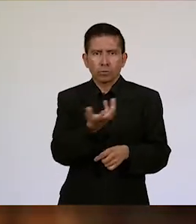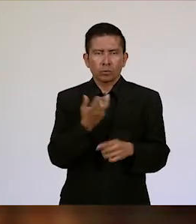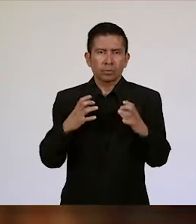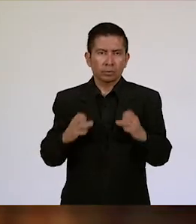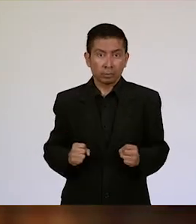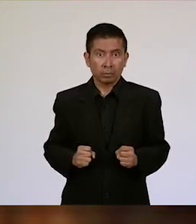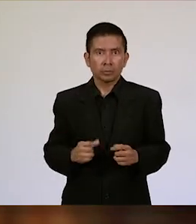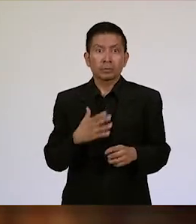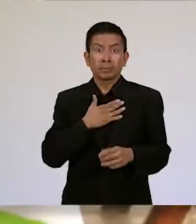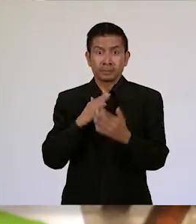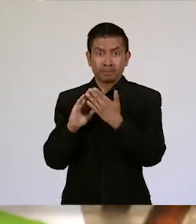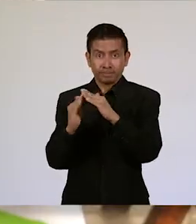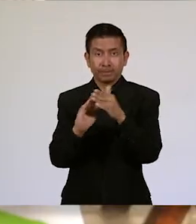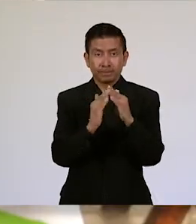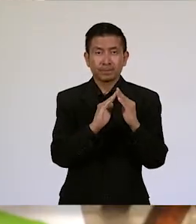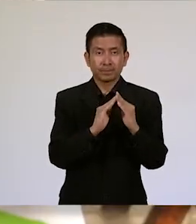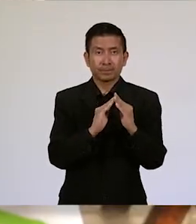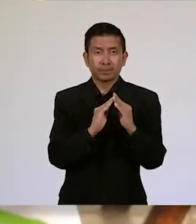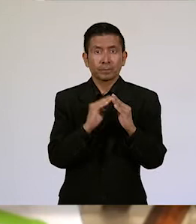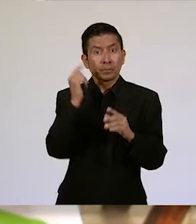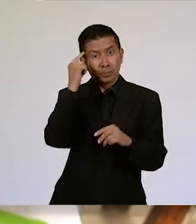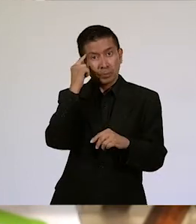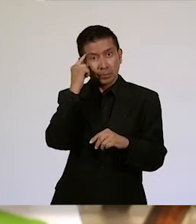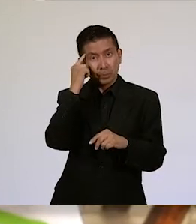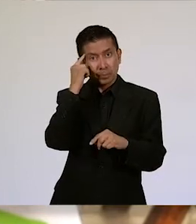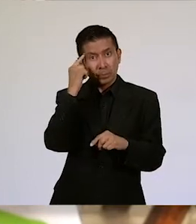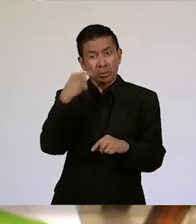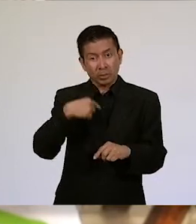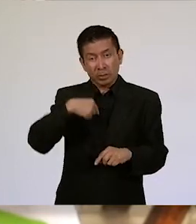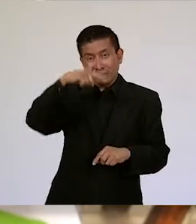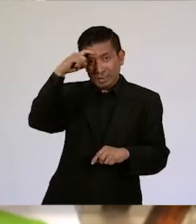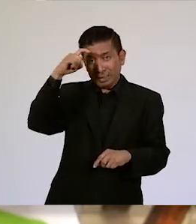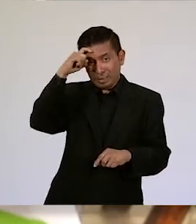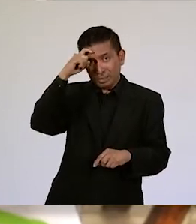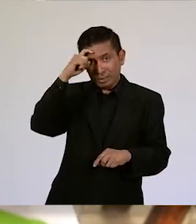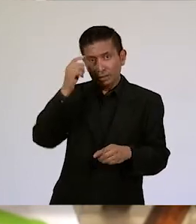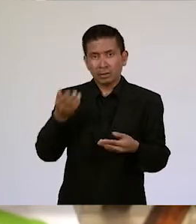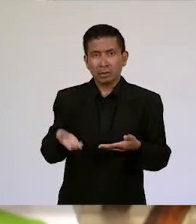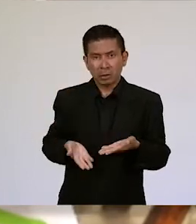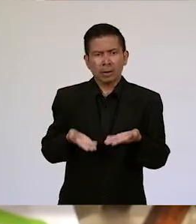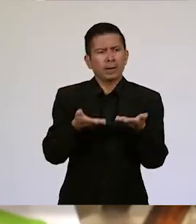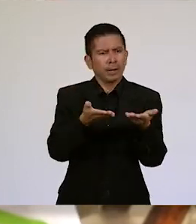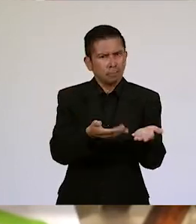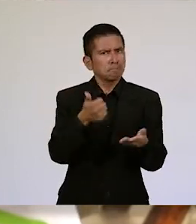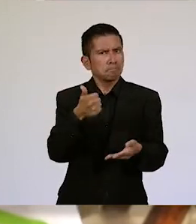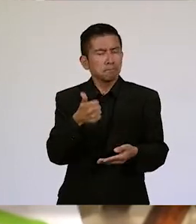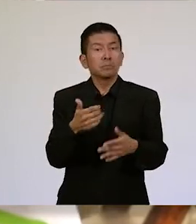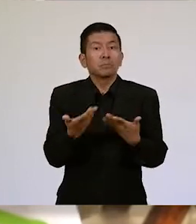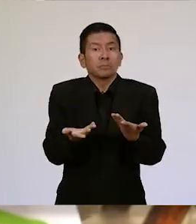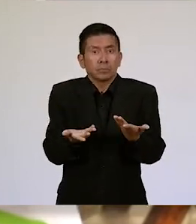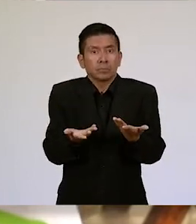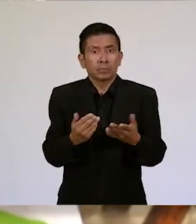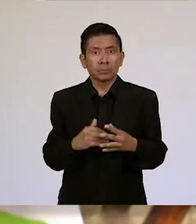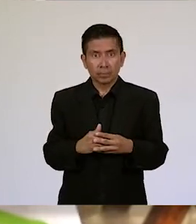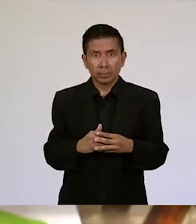públicos. A mi comunidad considero que lo que yo estoy haciendo le ayuda bastante porque